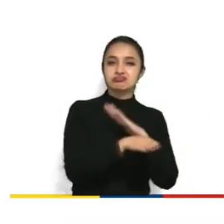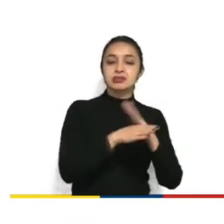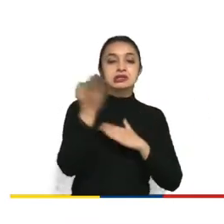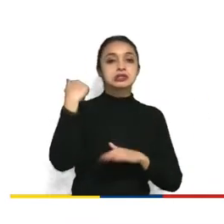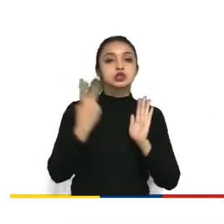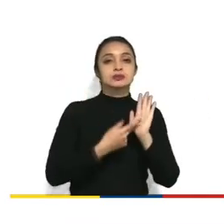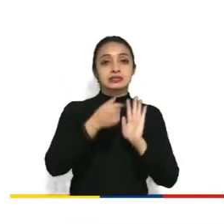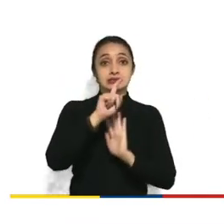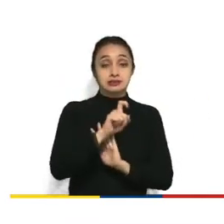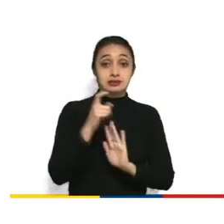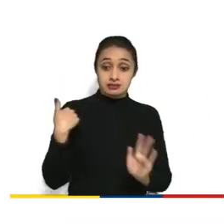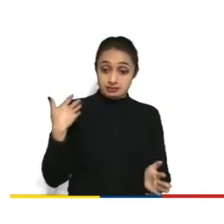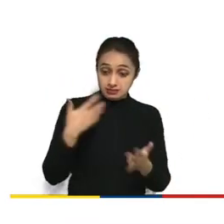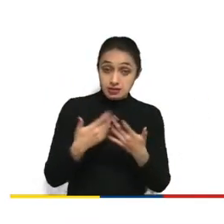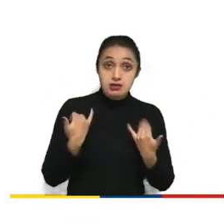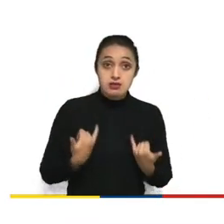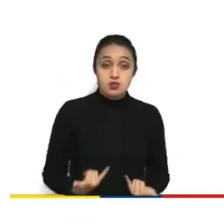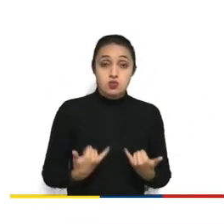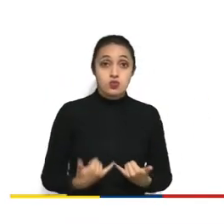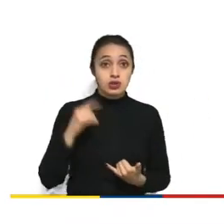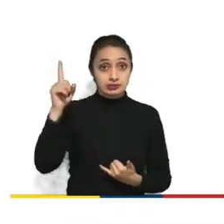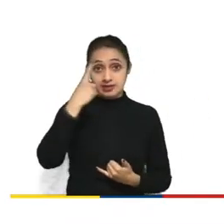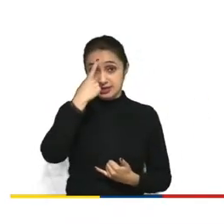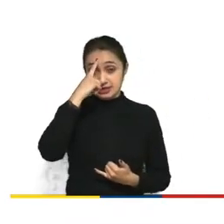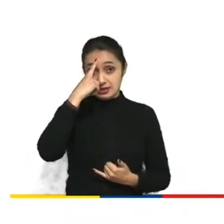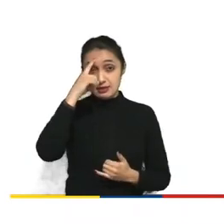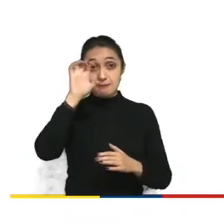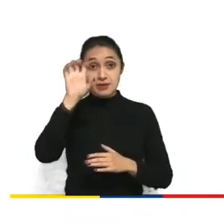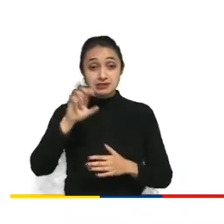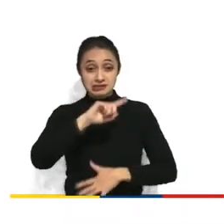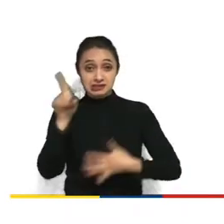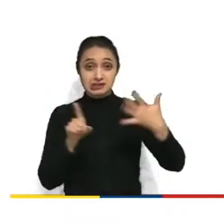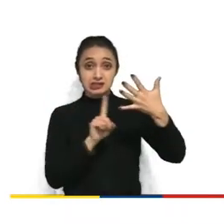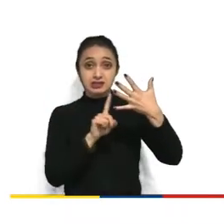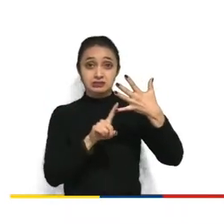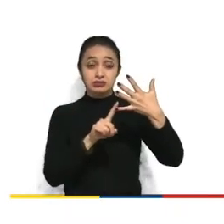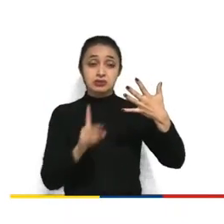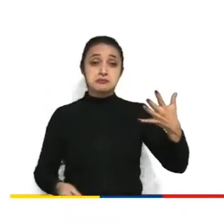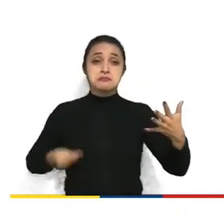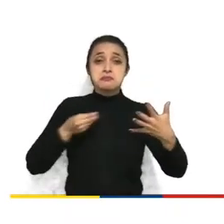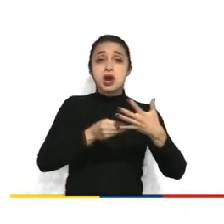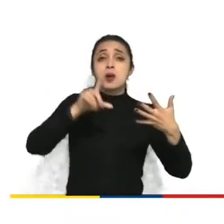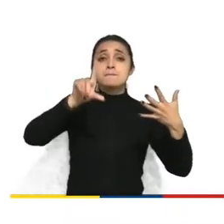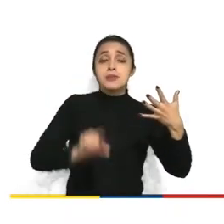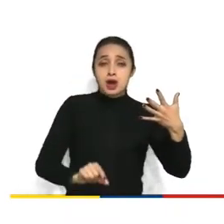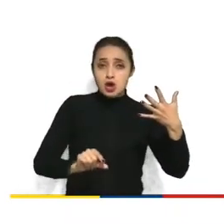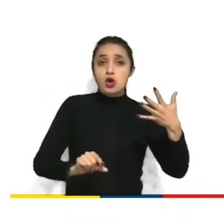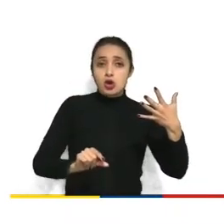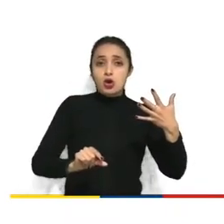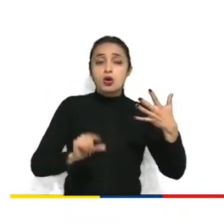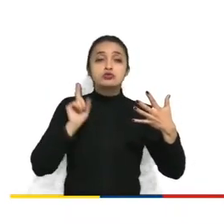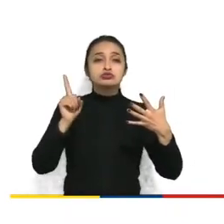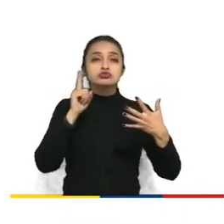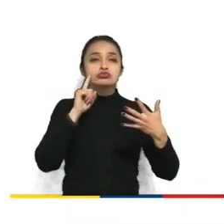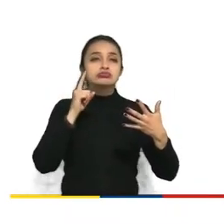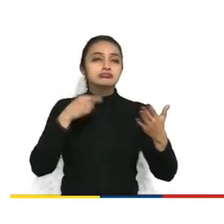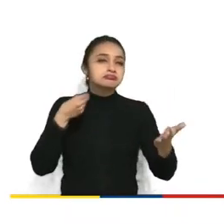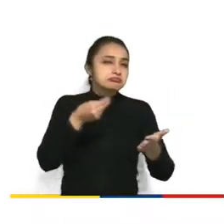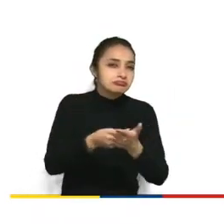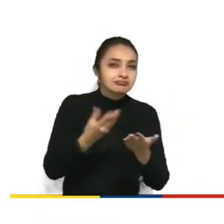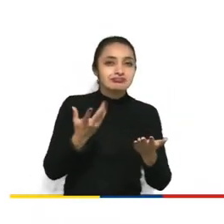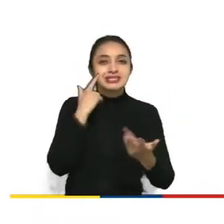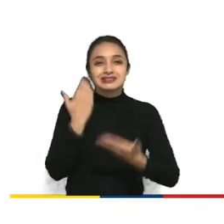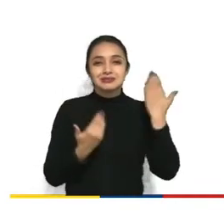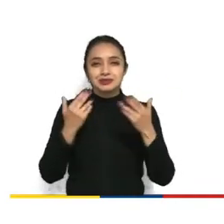es el quinto país con el precio más bajo en los datos, en el